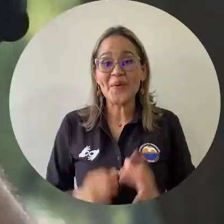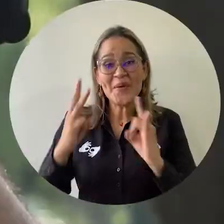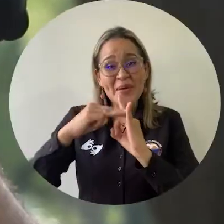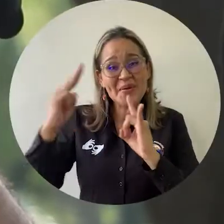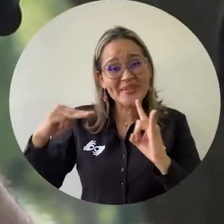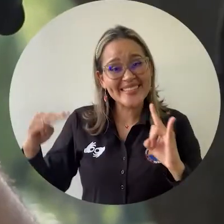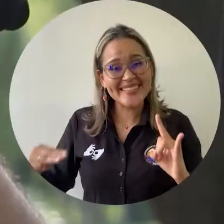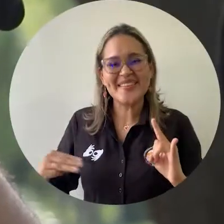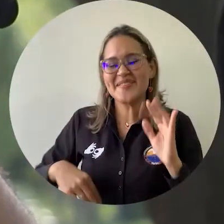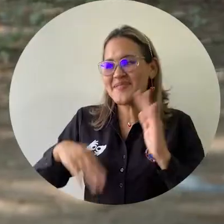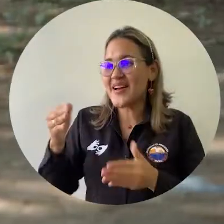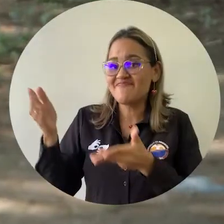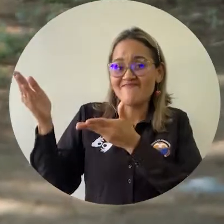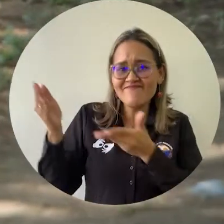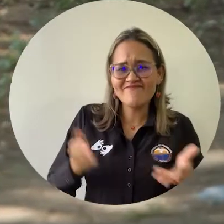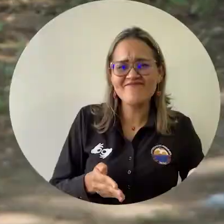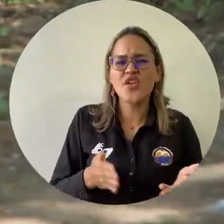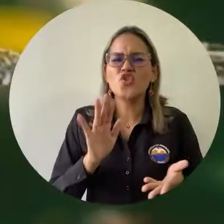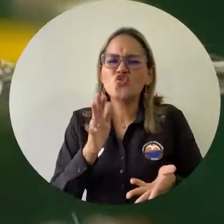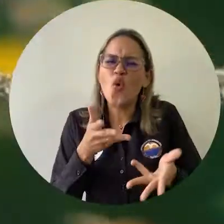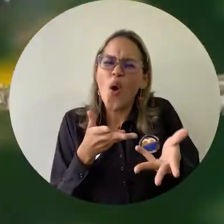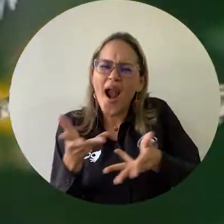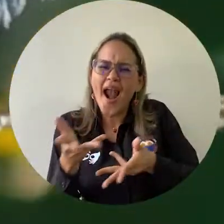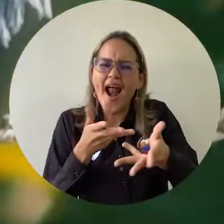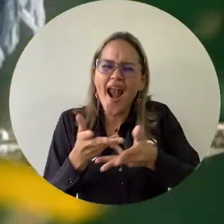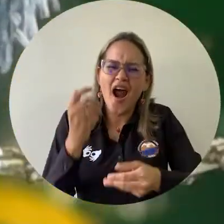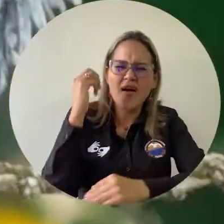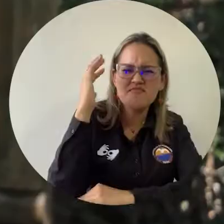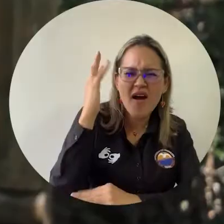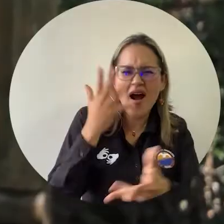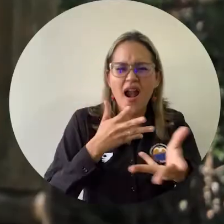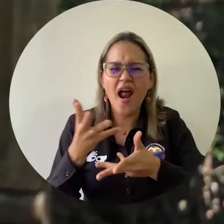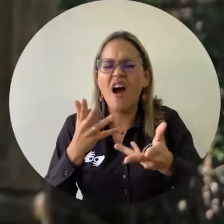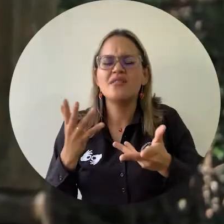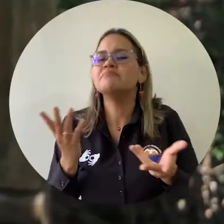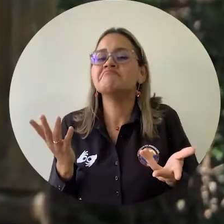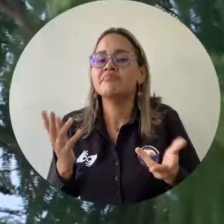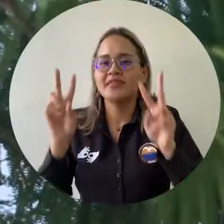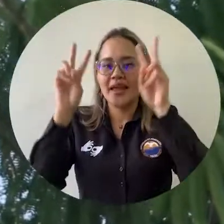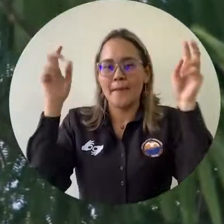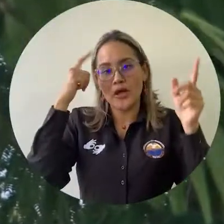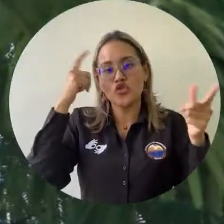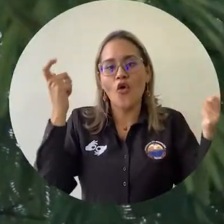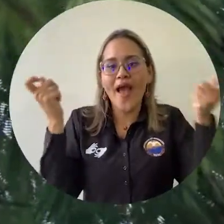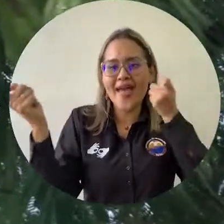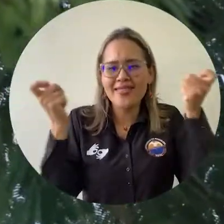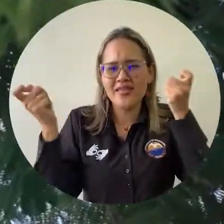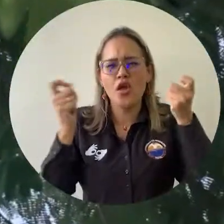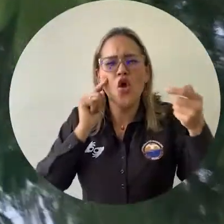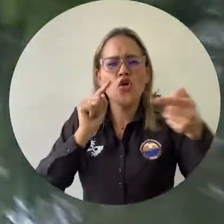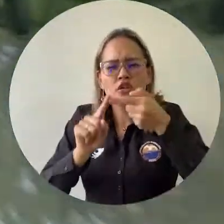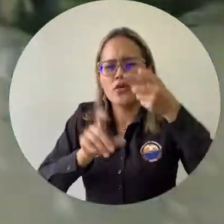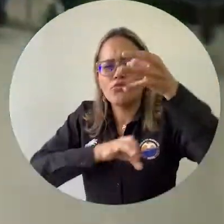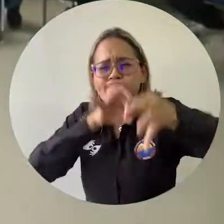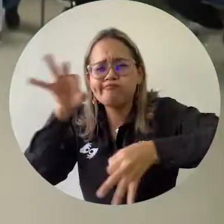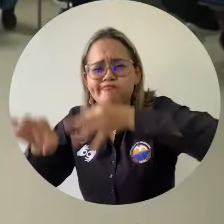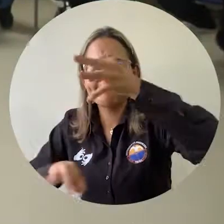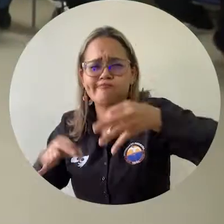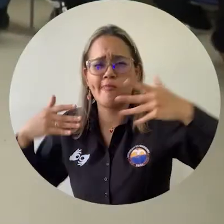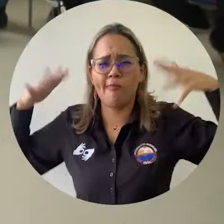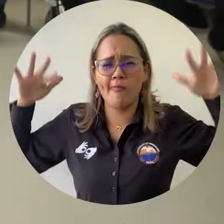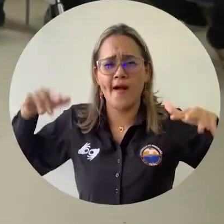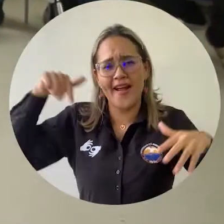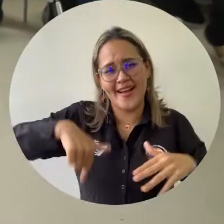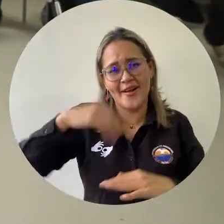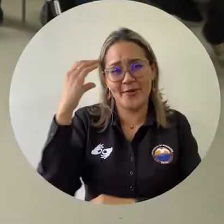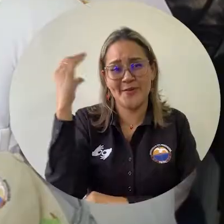La Universidad del Magdalena acogió en su campus el desarrollo del taller comunitario encaminado a la actualización de la Estrategia Nacional